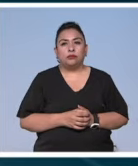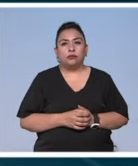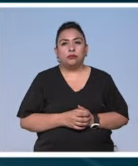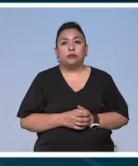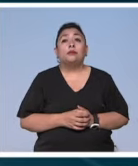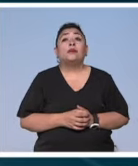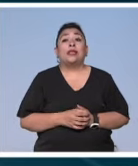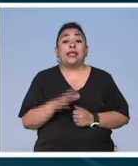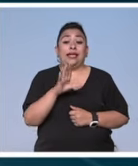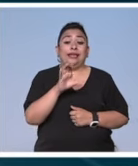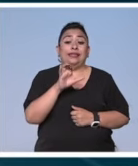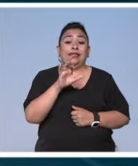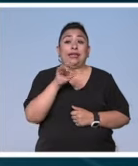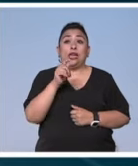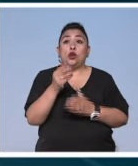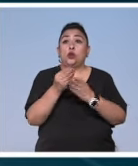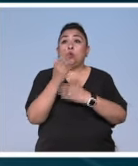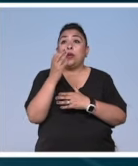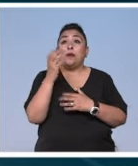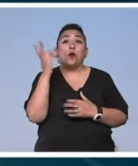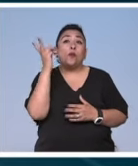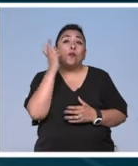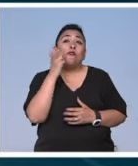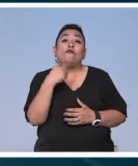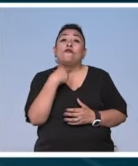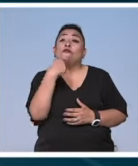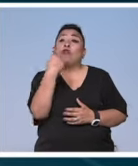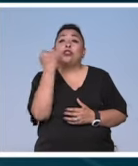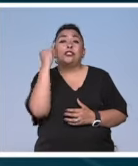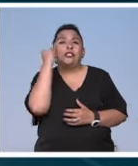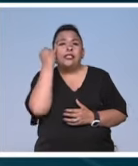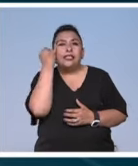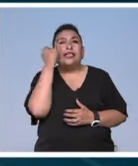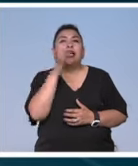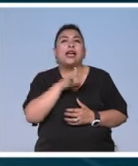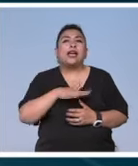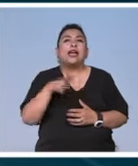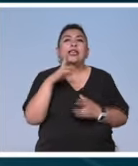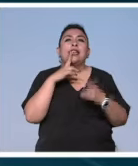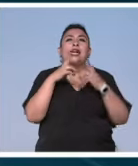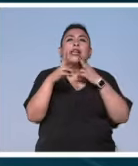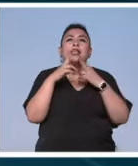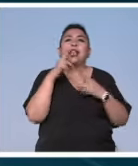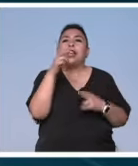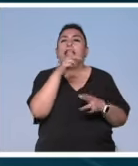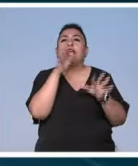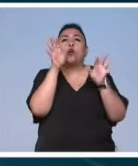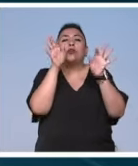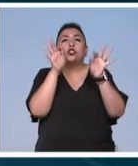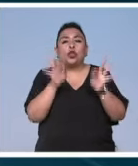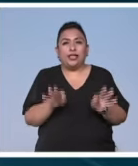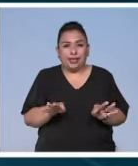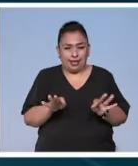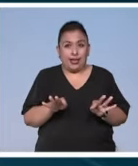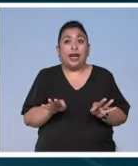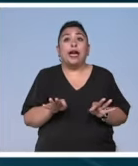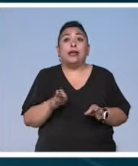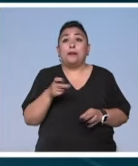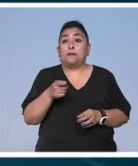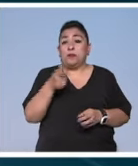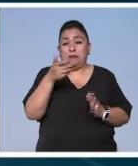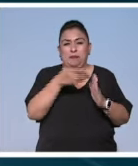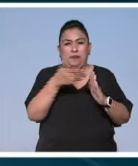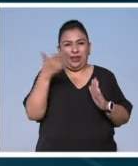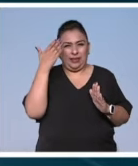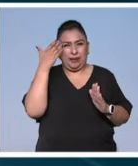el cenart estrena el podcast voces indígenas paisaje sonoro de narraciones en lenguas originarias esta primera